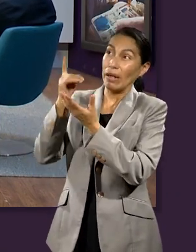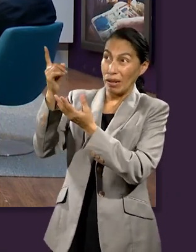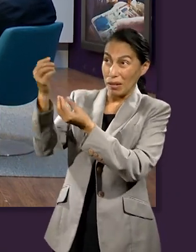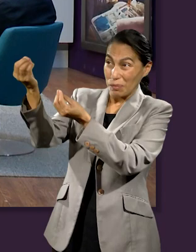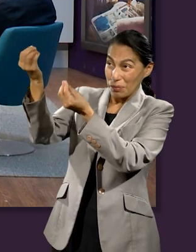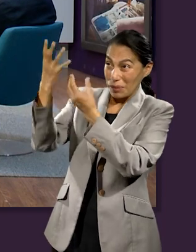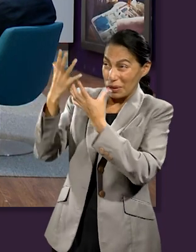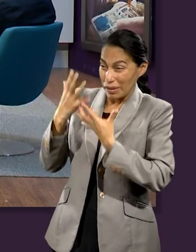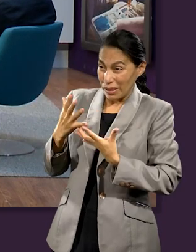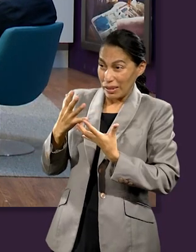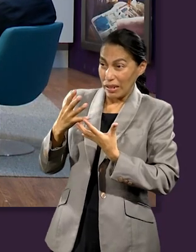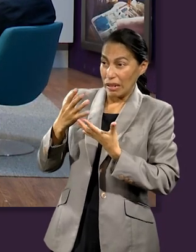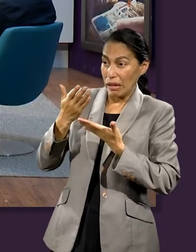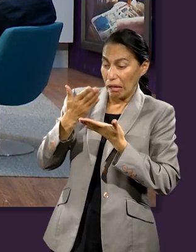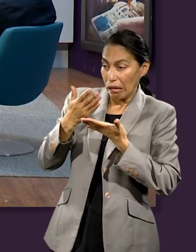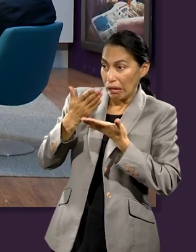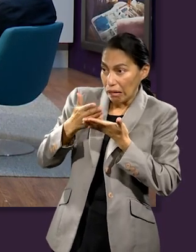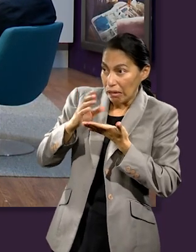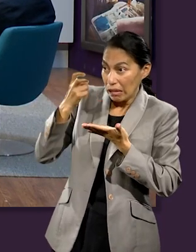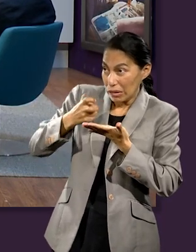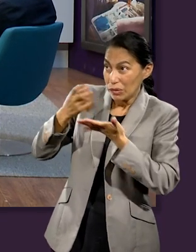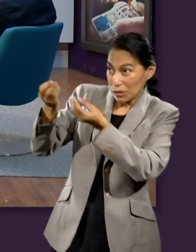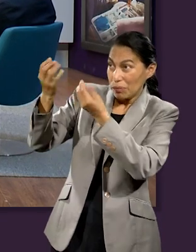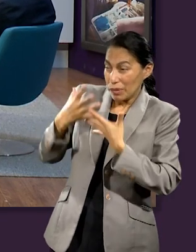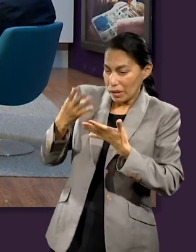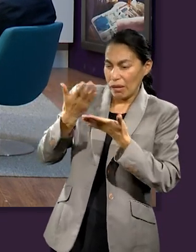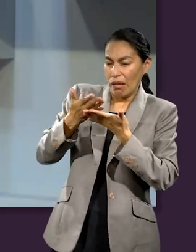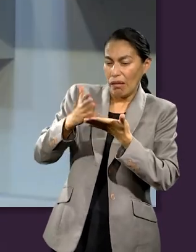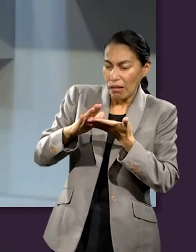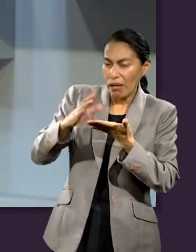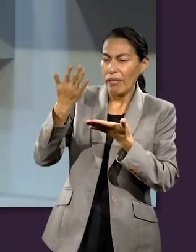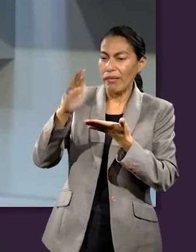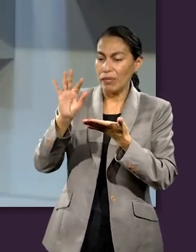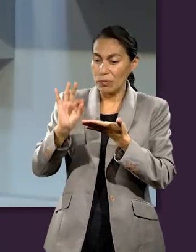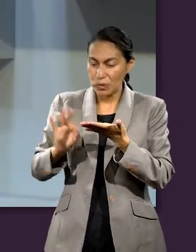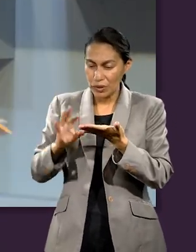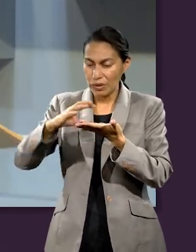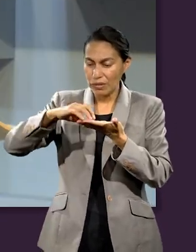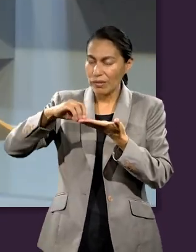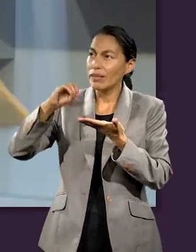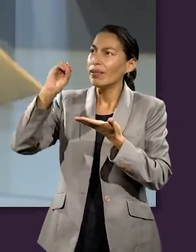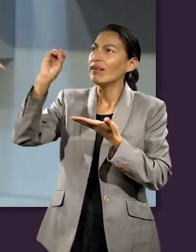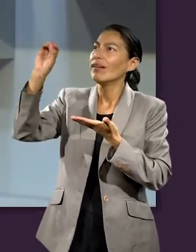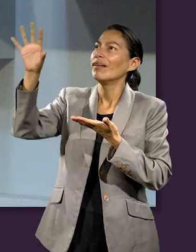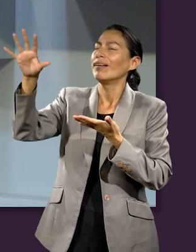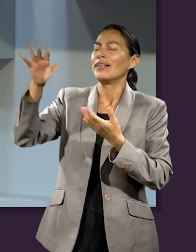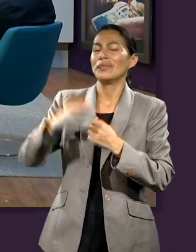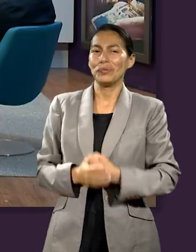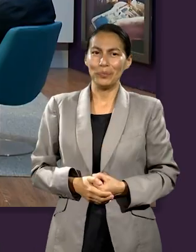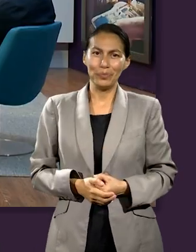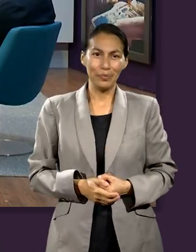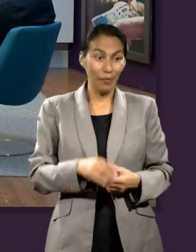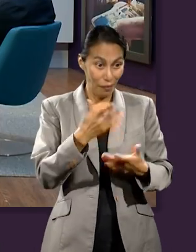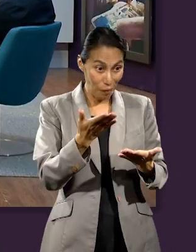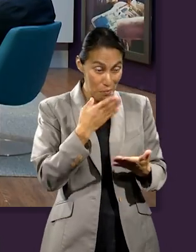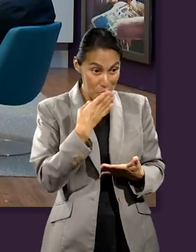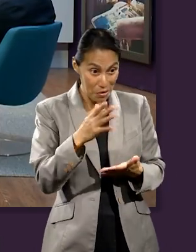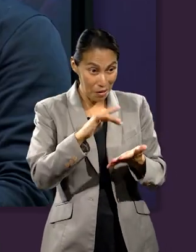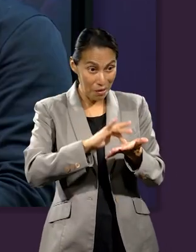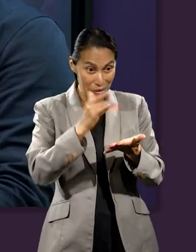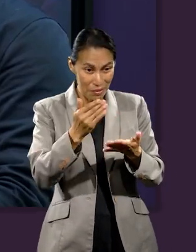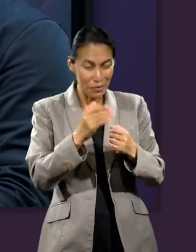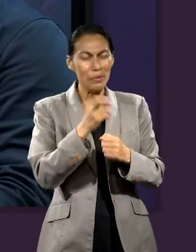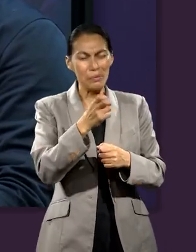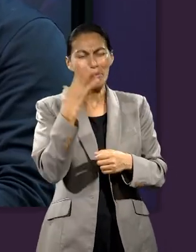importante, gratitud. Es un concepto que creo que nos va a acompañar el resto de la lección. Abiel, ¿cuál es la motivación correcta para ofrendar?